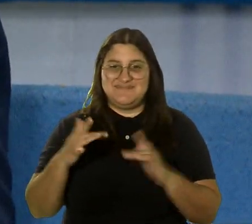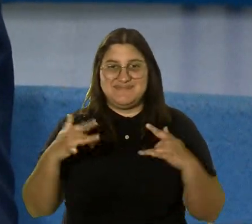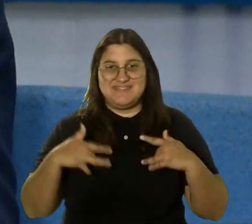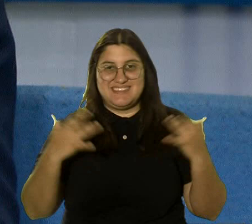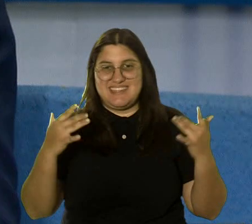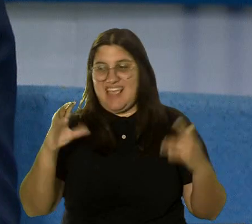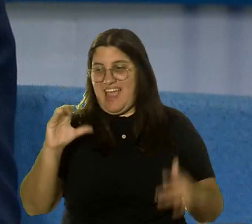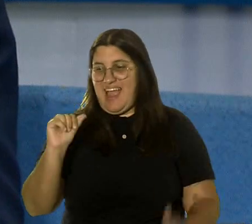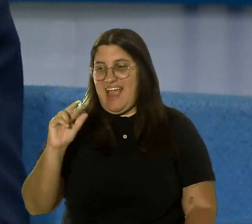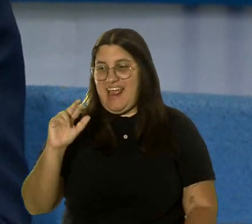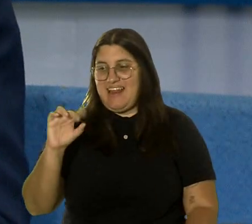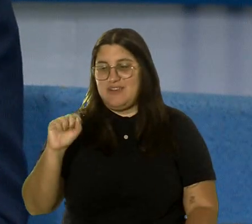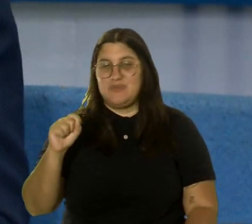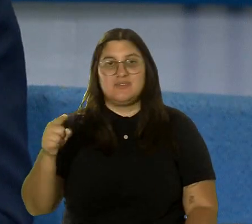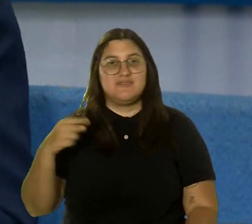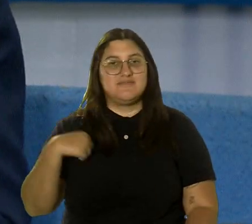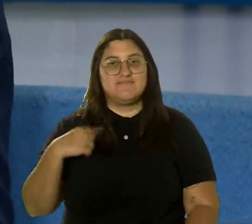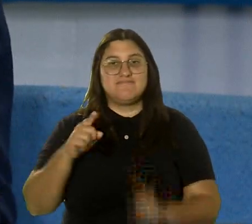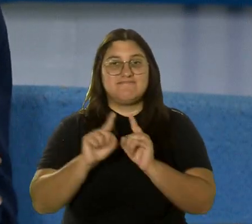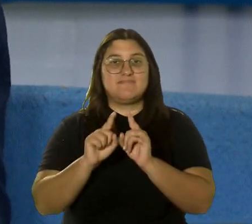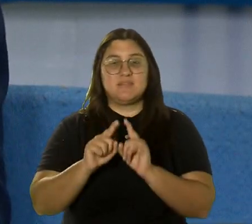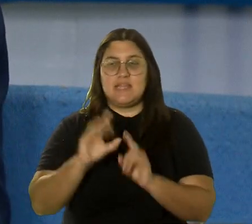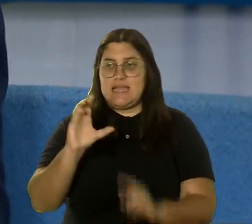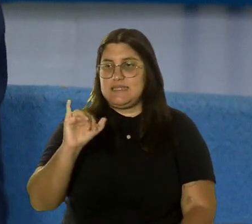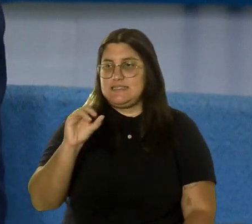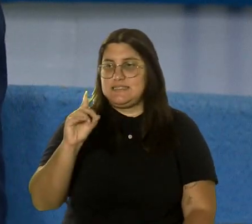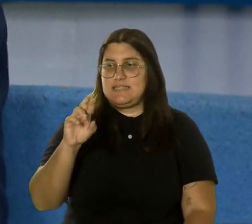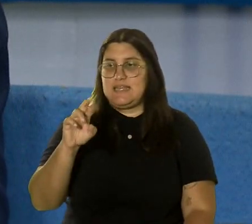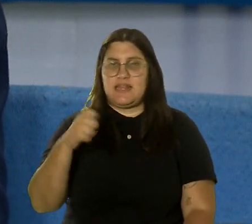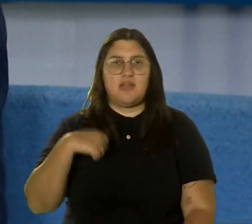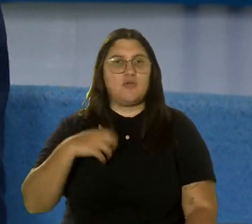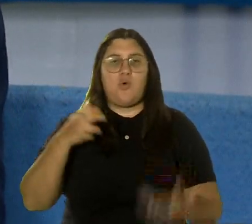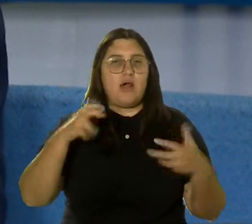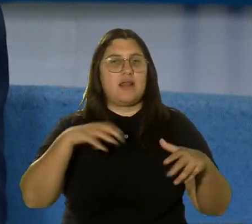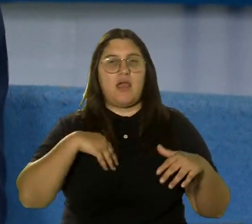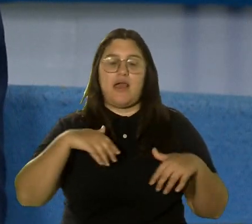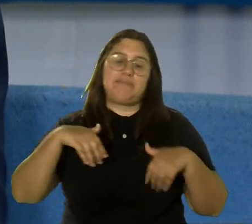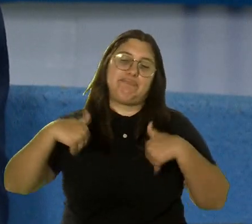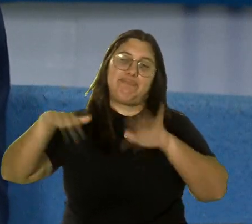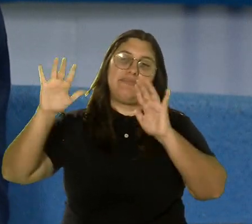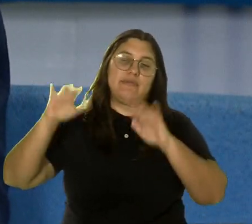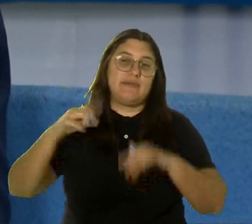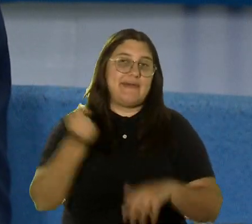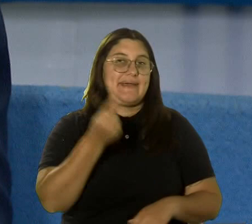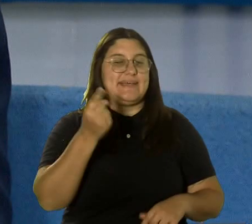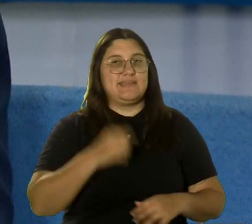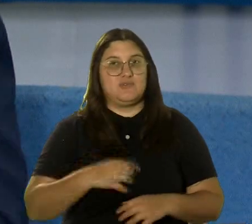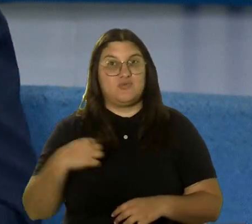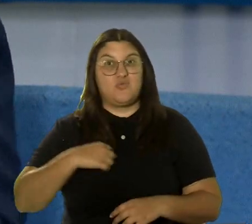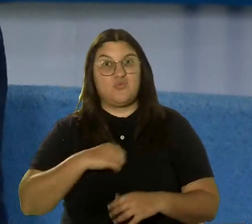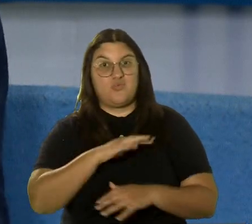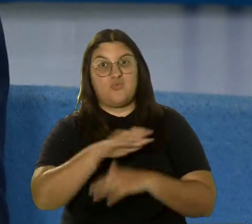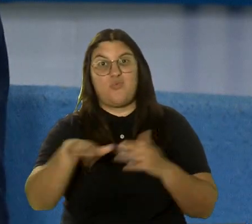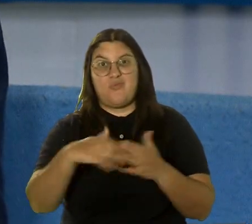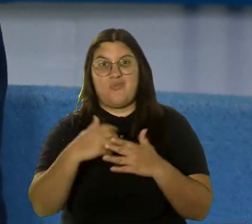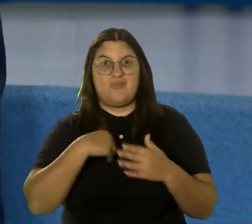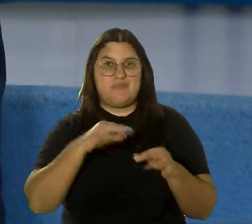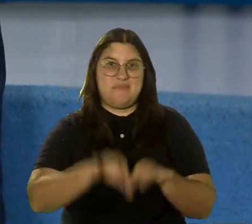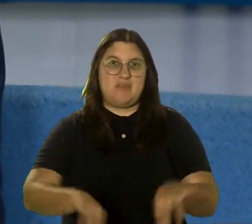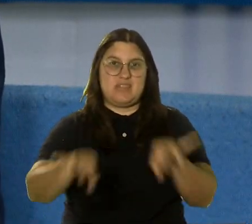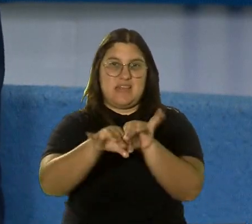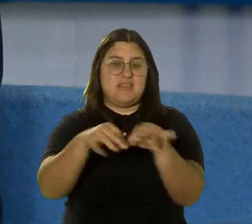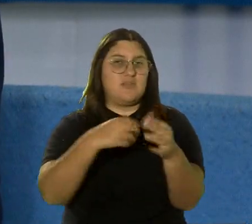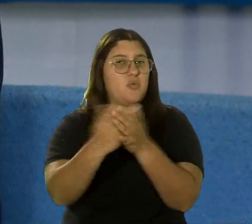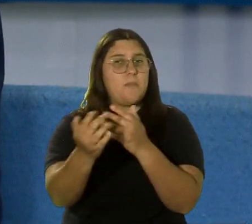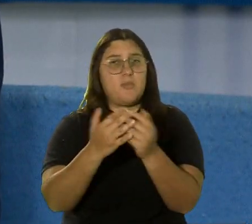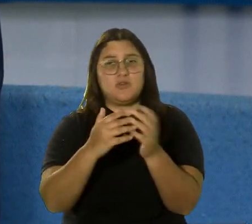discusiones, el secretario Cidre no quería dejar afuera a nadie, ¿verdad? Porque todos somos importantes y todos somos desarrollo. No importa el nivel